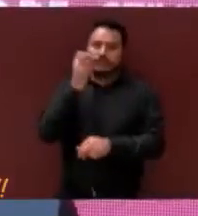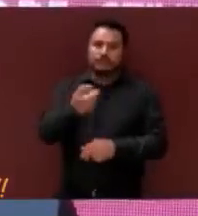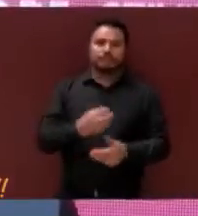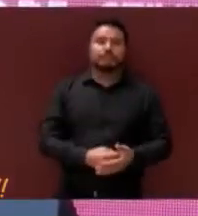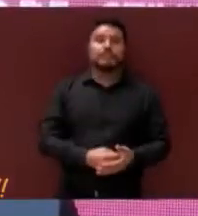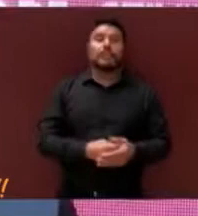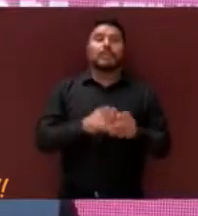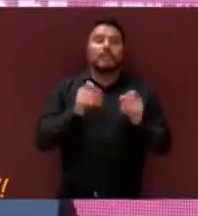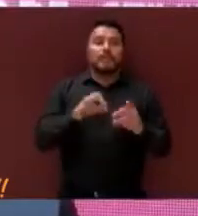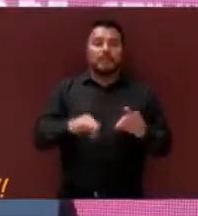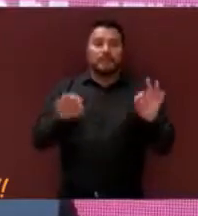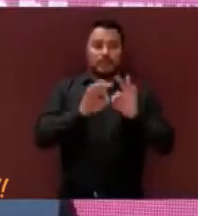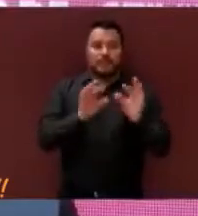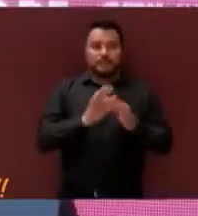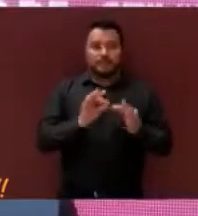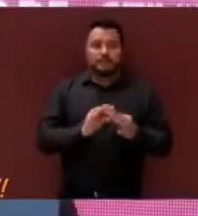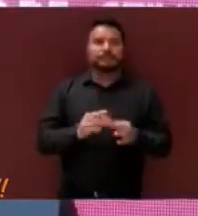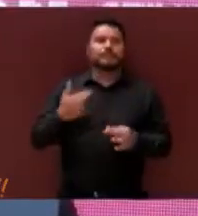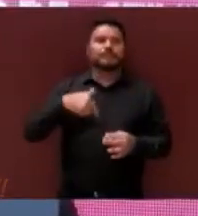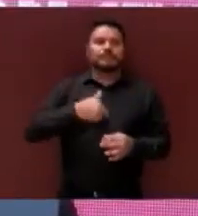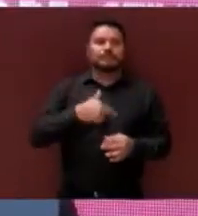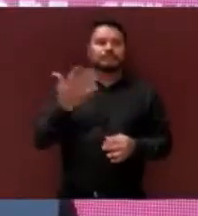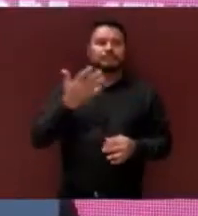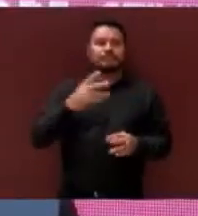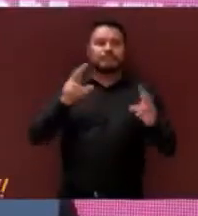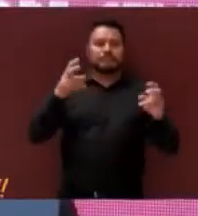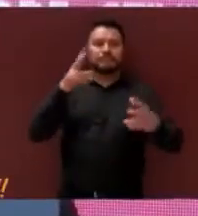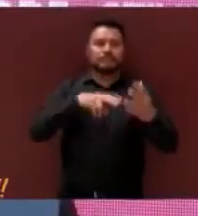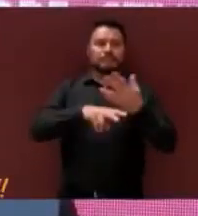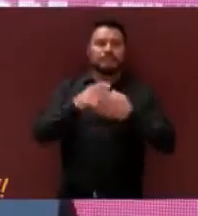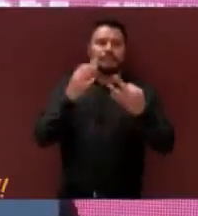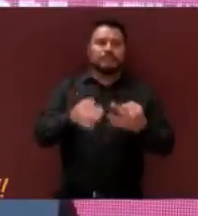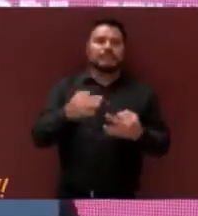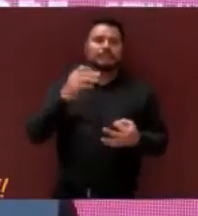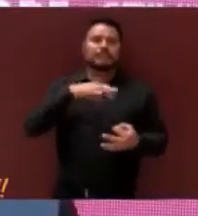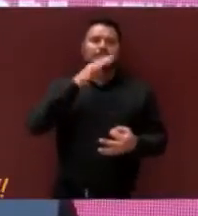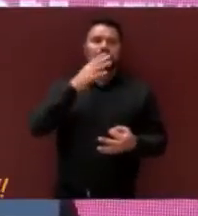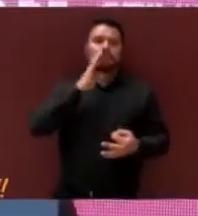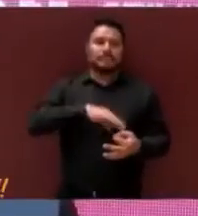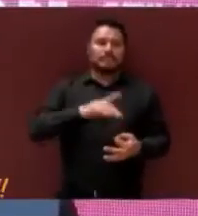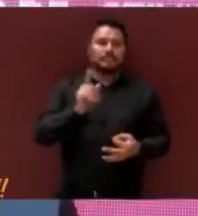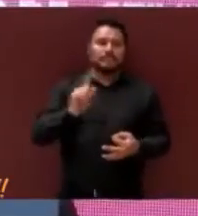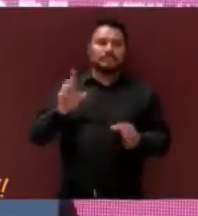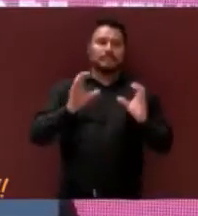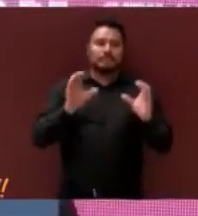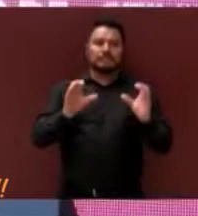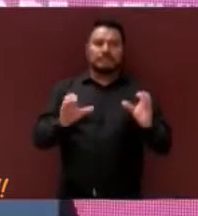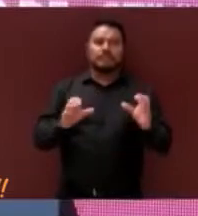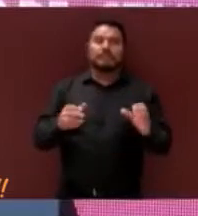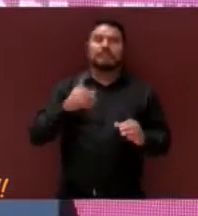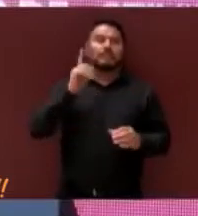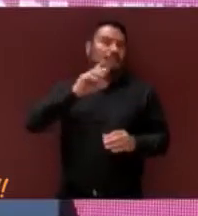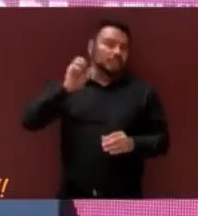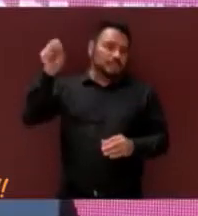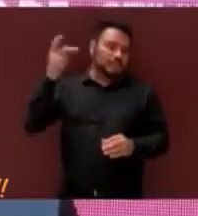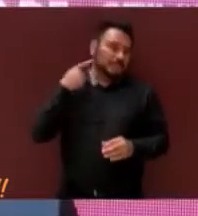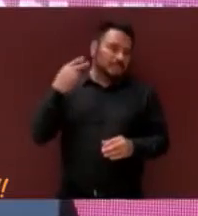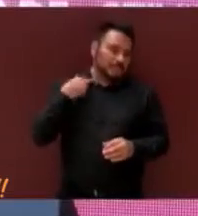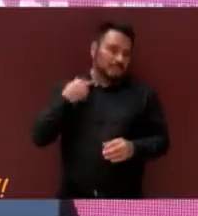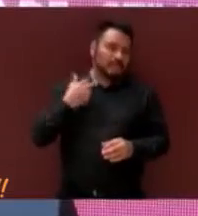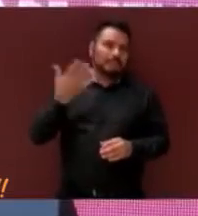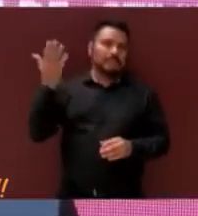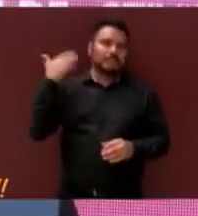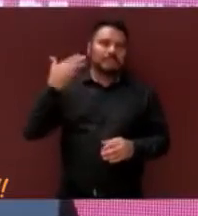resaltar que cumplimos con la transparencia y el combate a la corrupción. La sindicatura procuradora se hizo presente